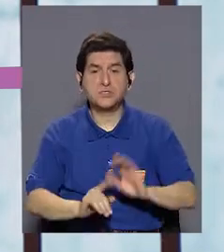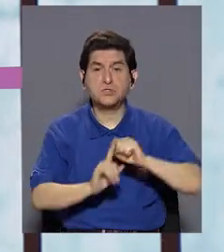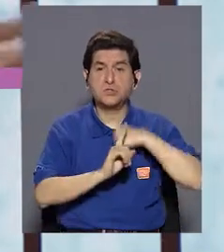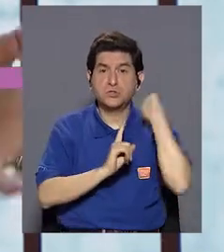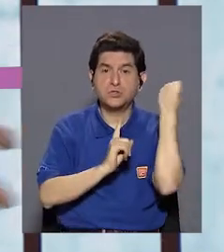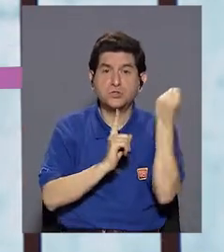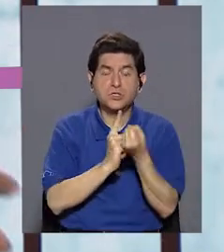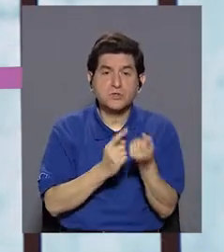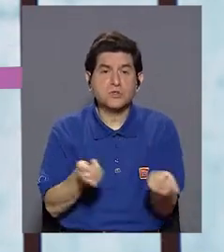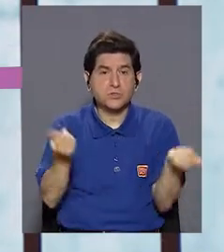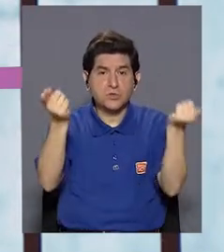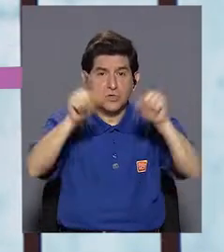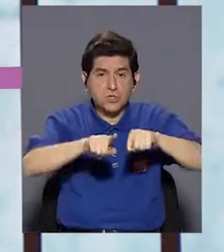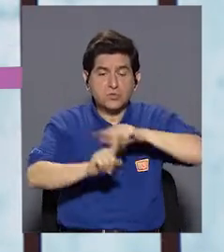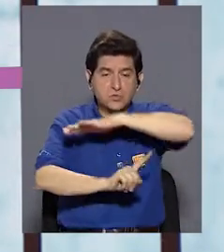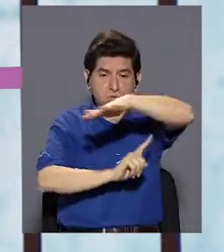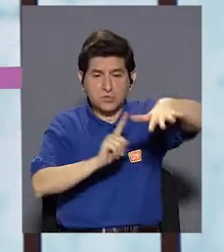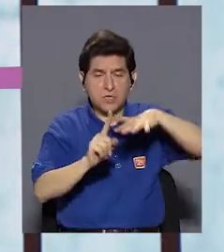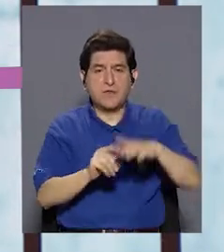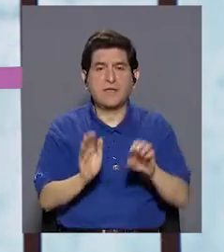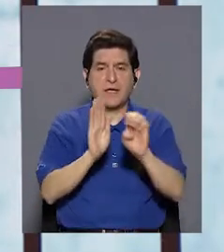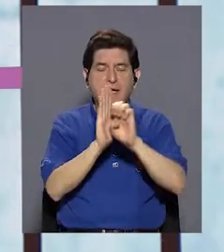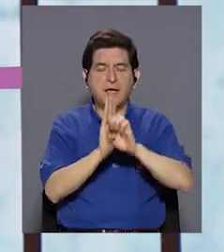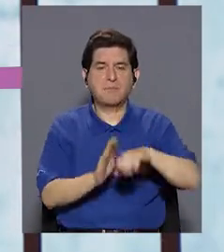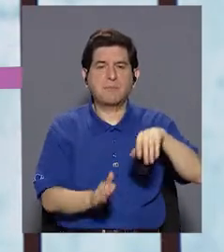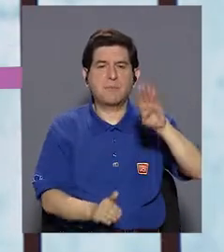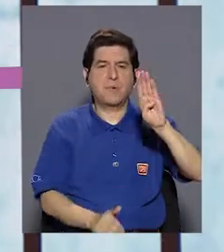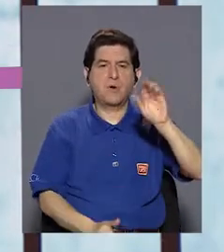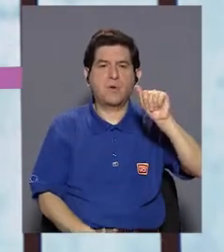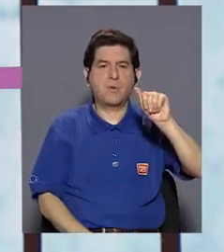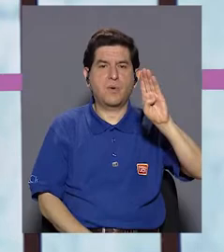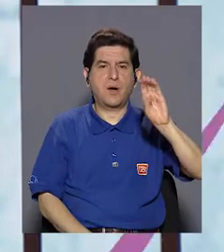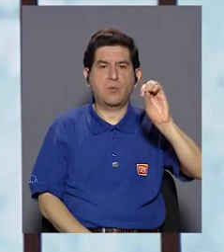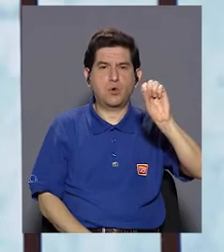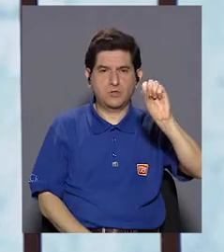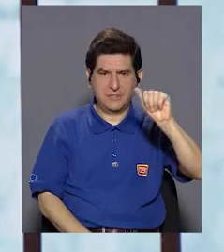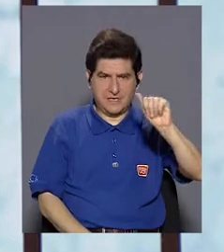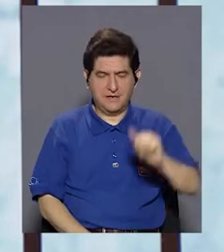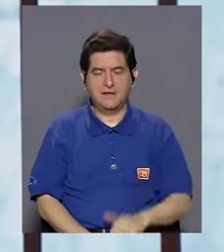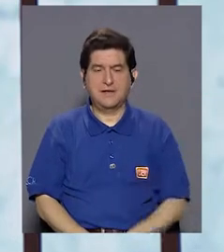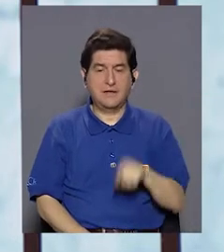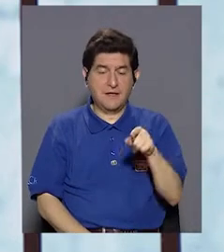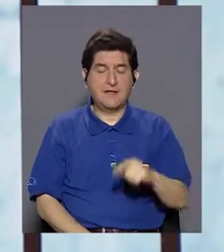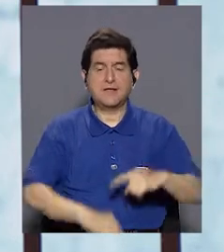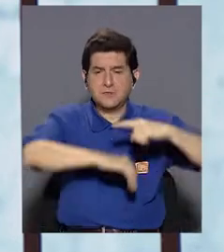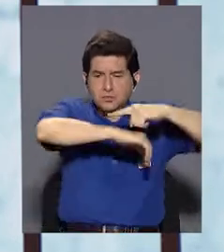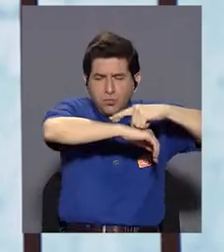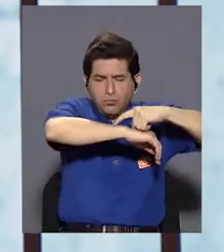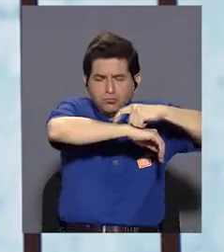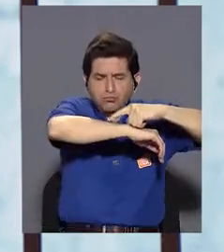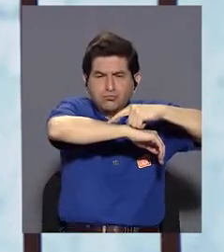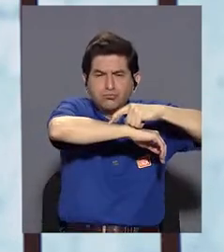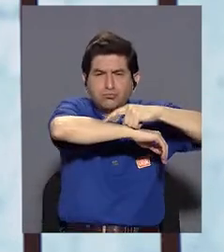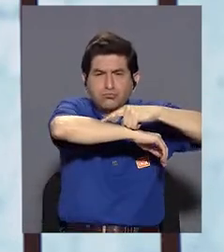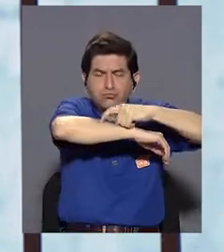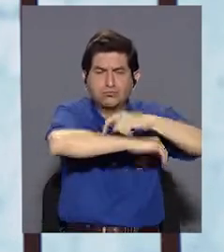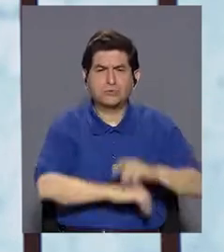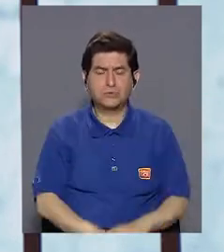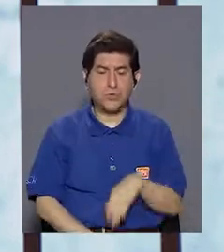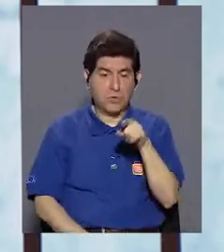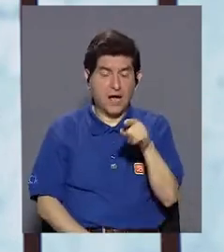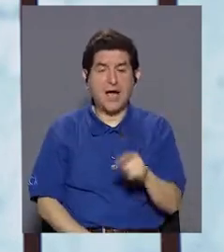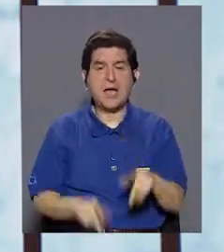de situaciones que surgen alrededor, como por ejemplo las babosas. Las babosas es este tipo de